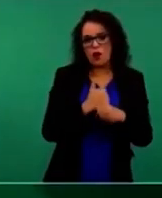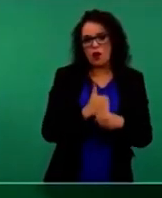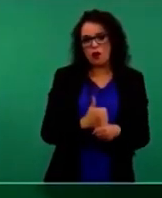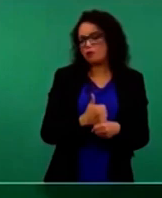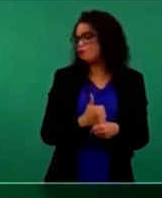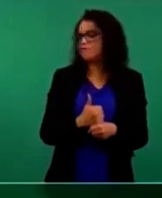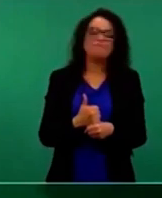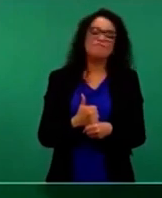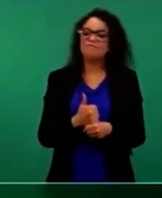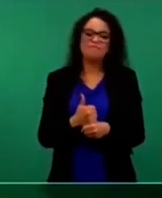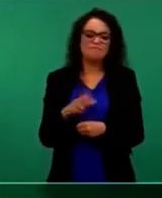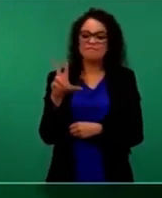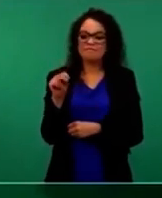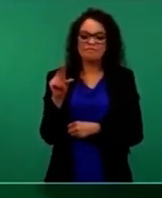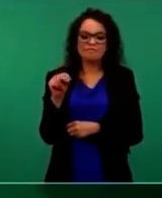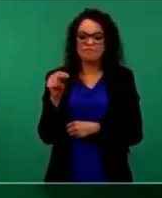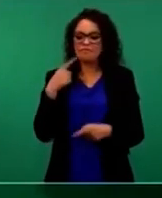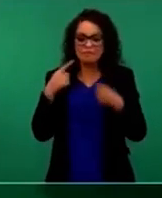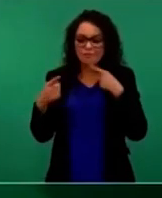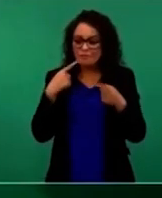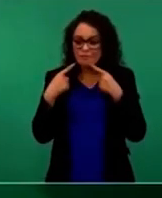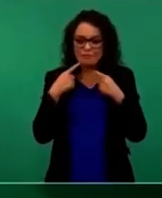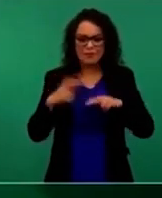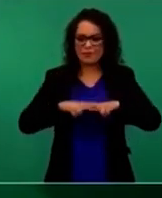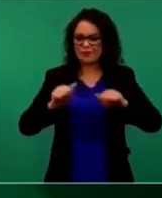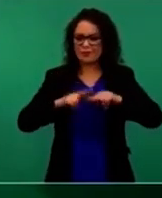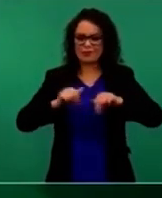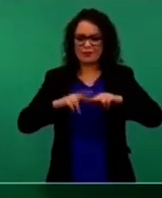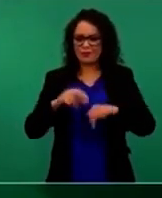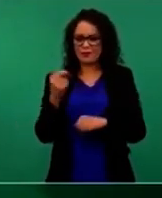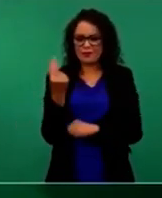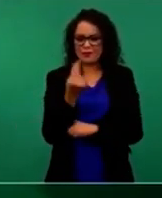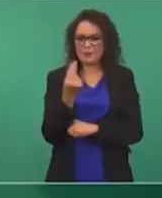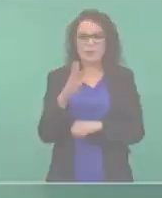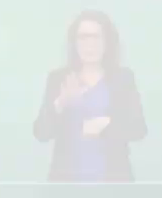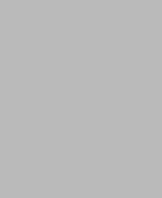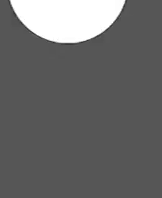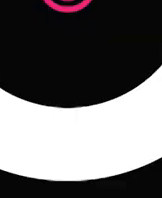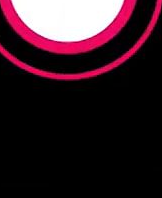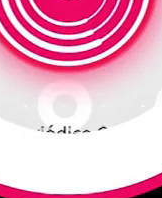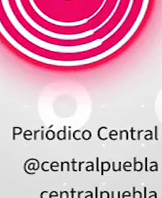Ningún tipo de negociación que afecte al pueblo.